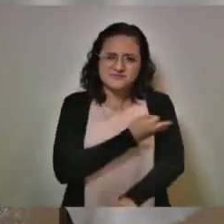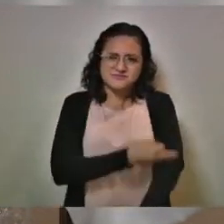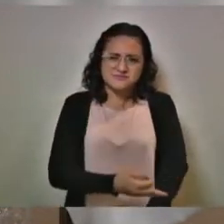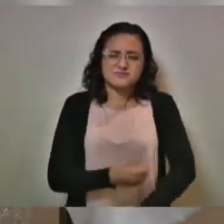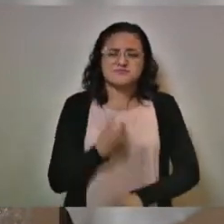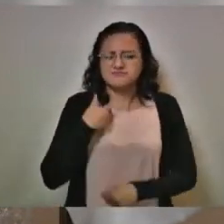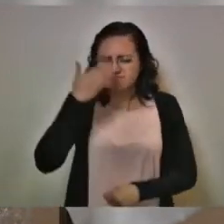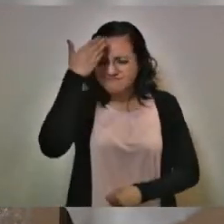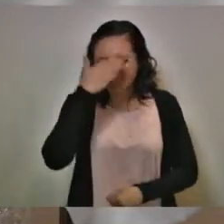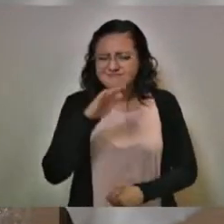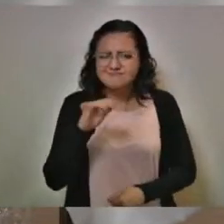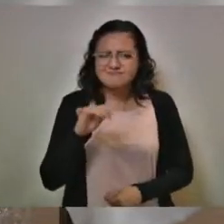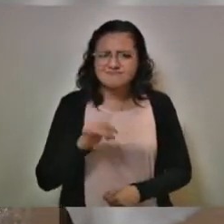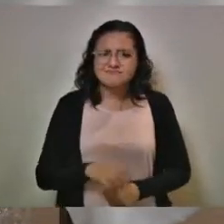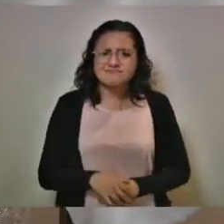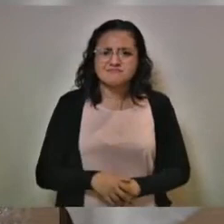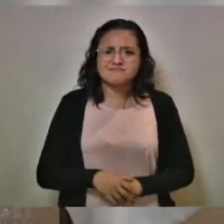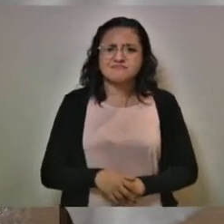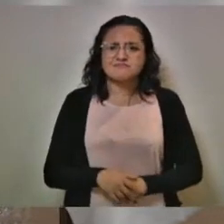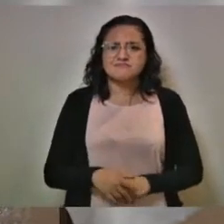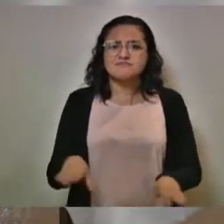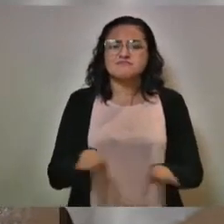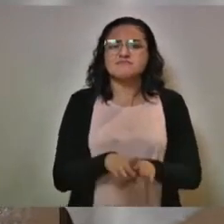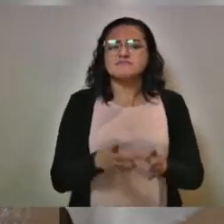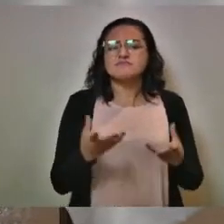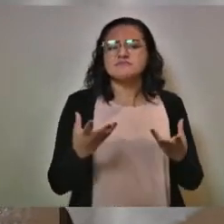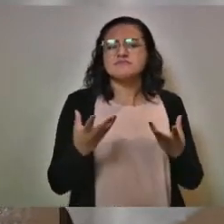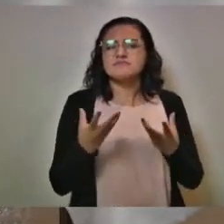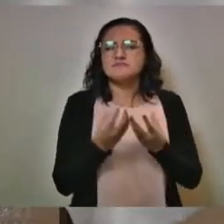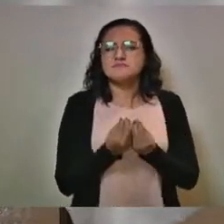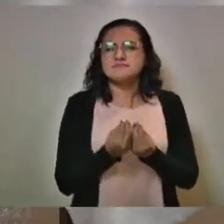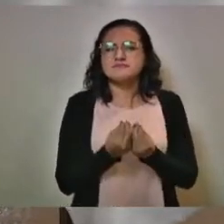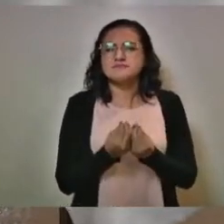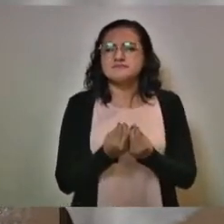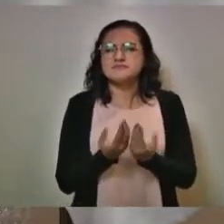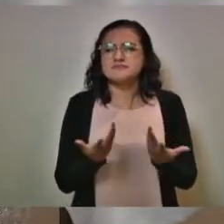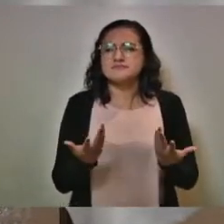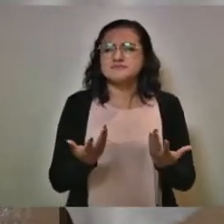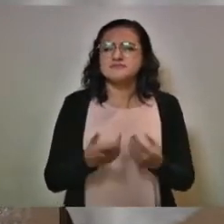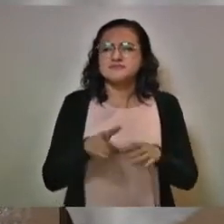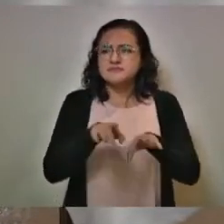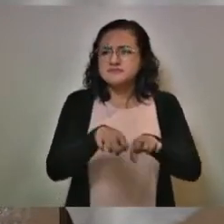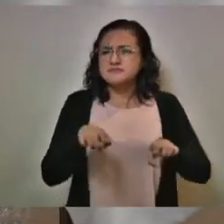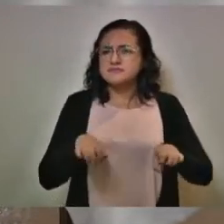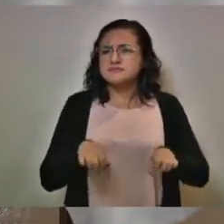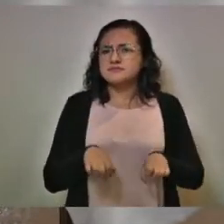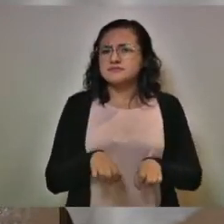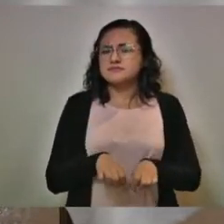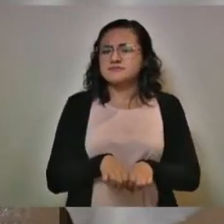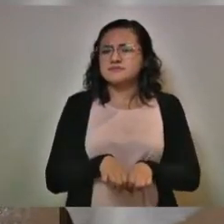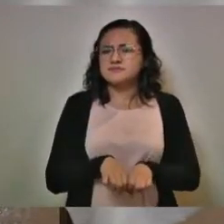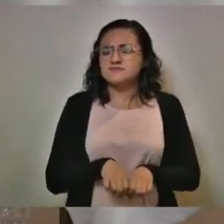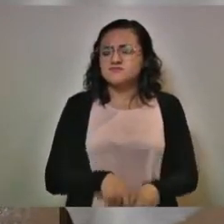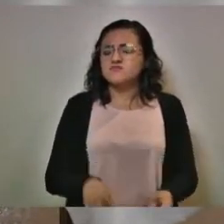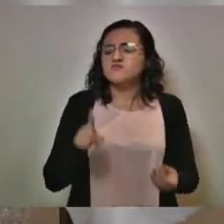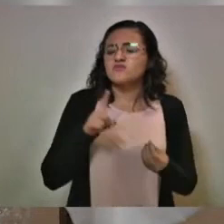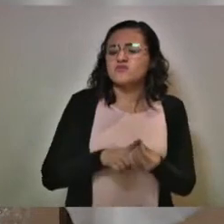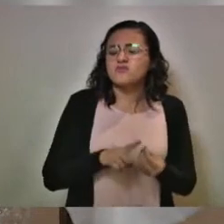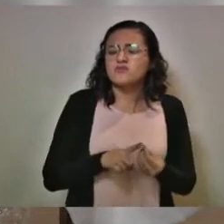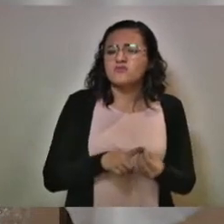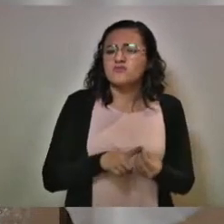que forma parte de un equipo donde